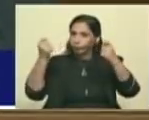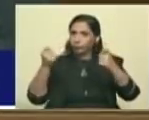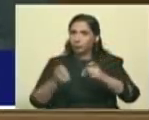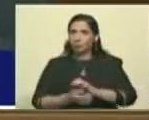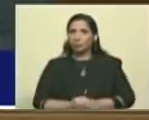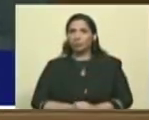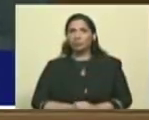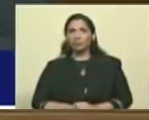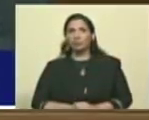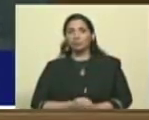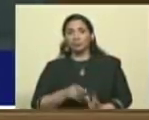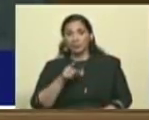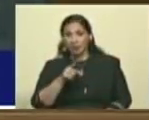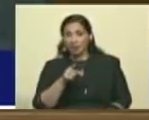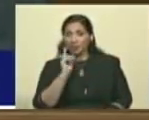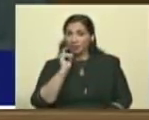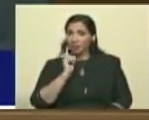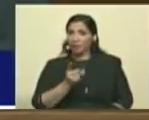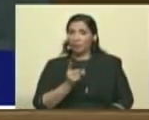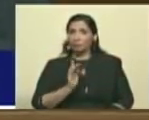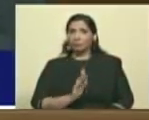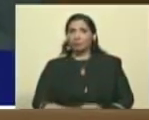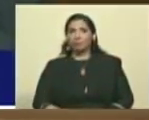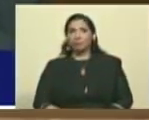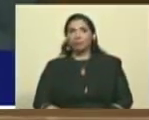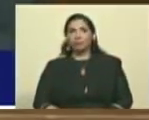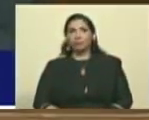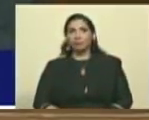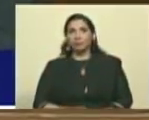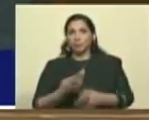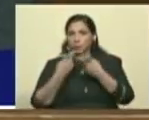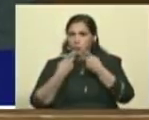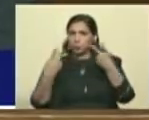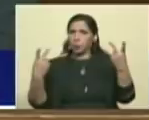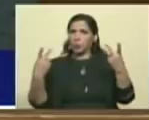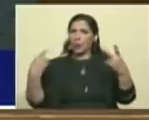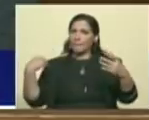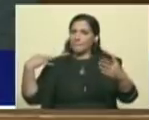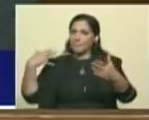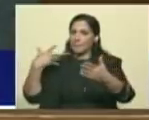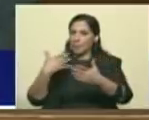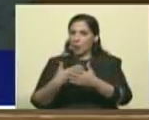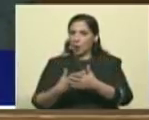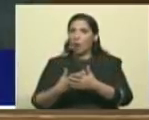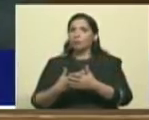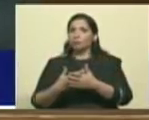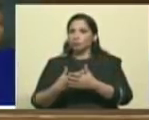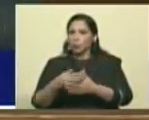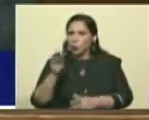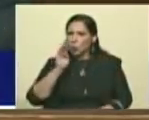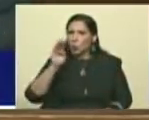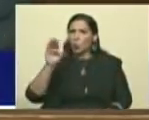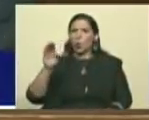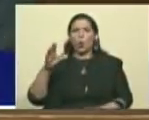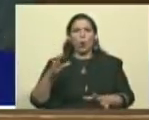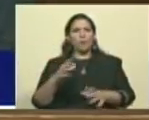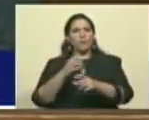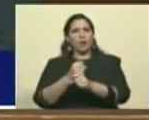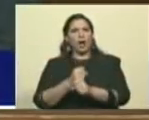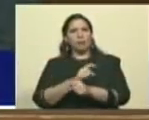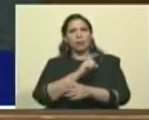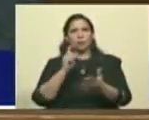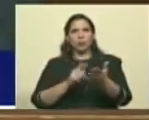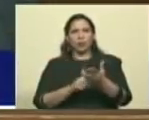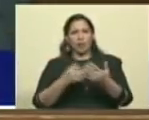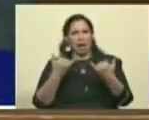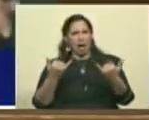Y ahí yo debo decirlo, pues una generación de confianza absoluta. Y ahora quiere la oposición meternos miedo